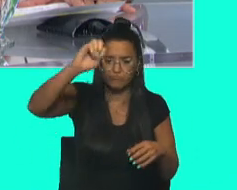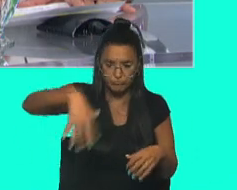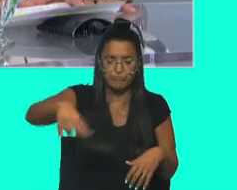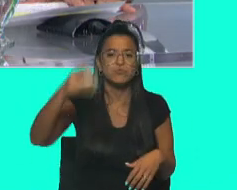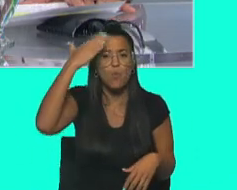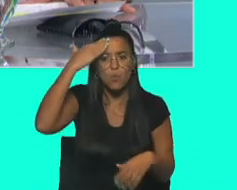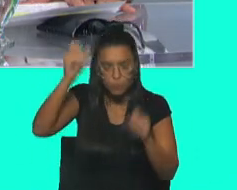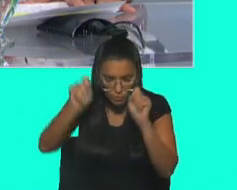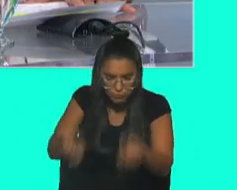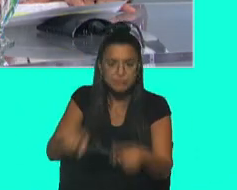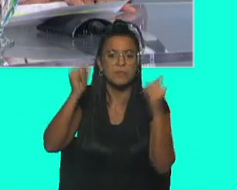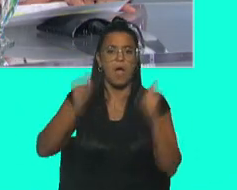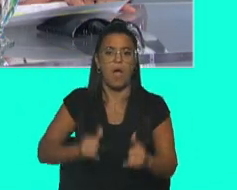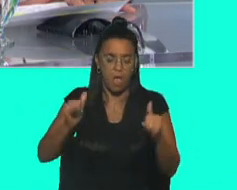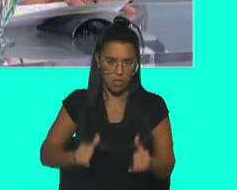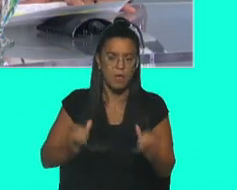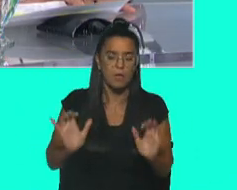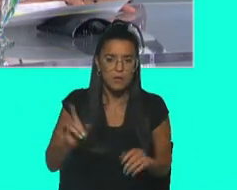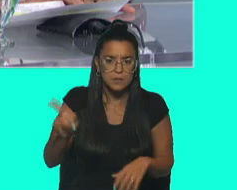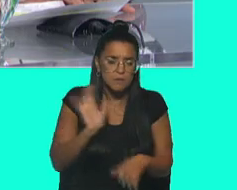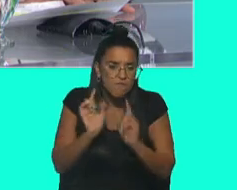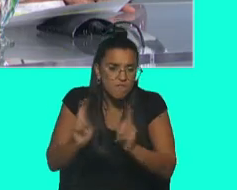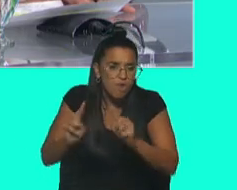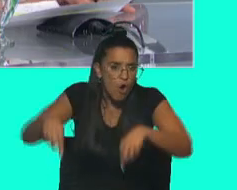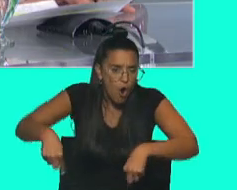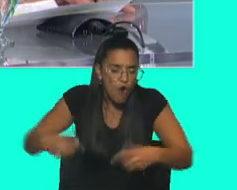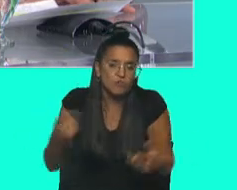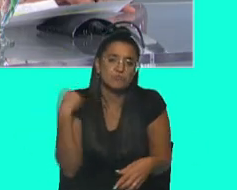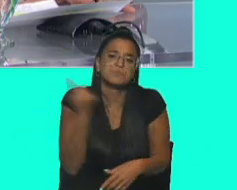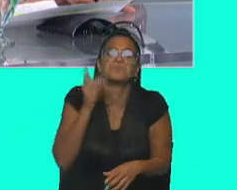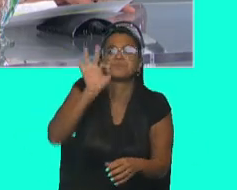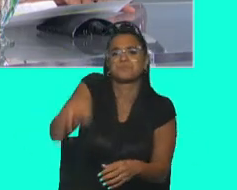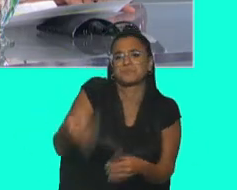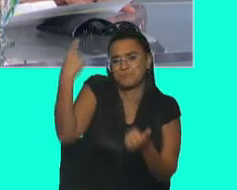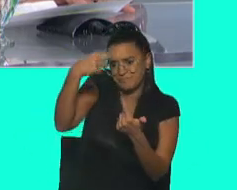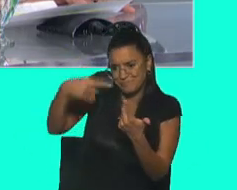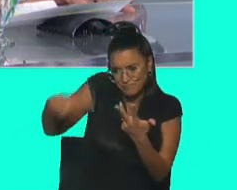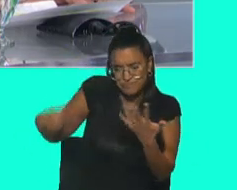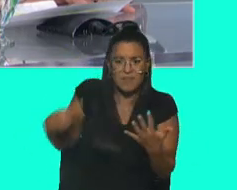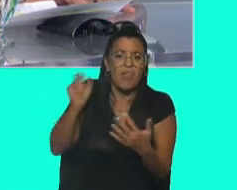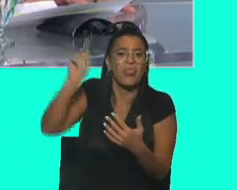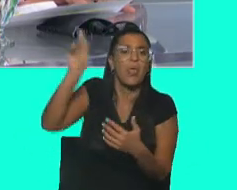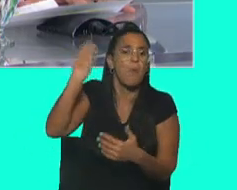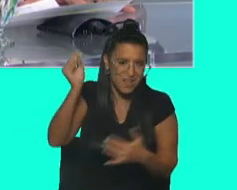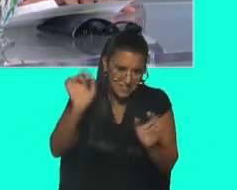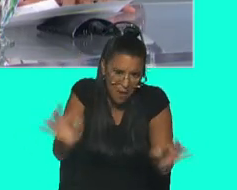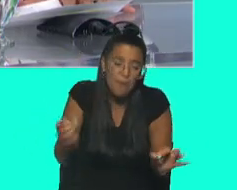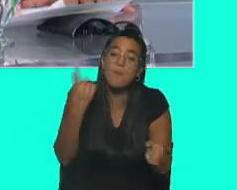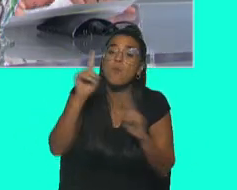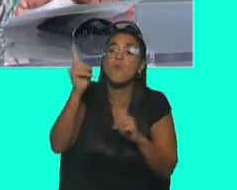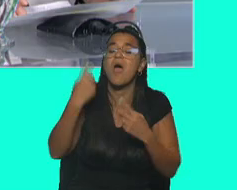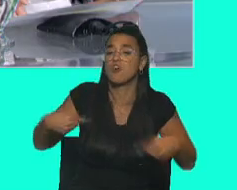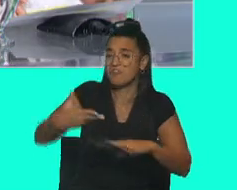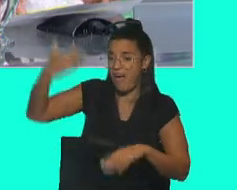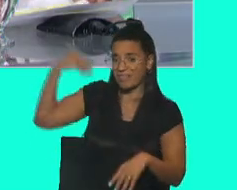sus culturas están vigentes hoy. Sabemos tantas cosas de Brasil. Una de las cosas que se